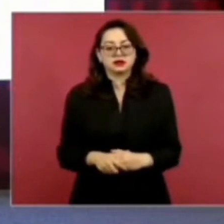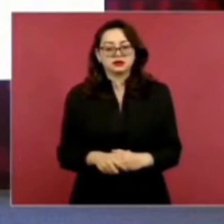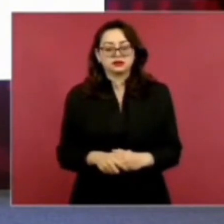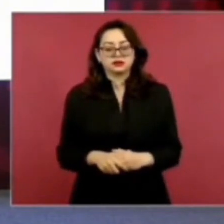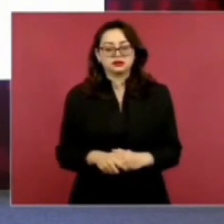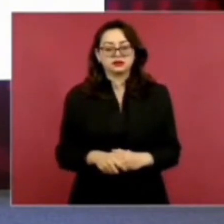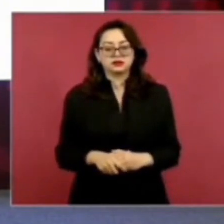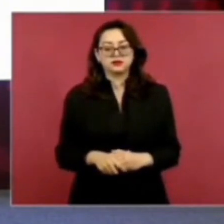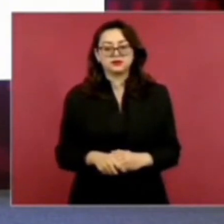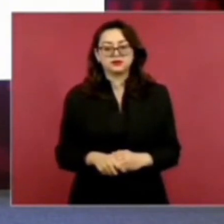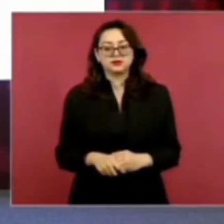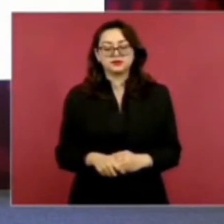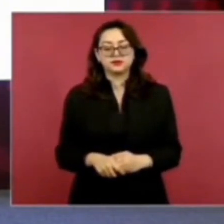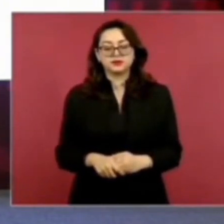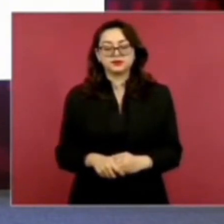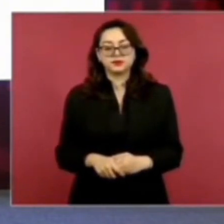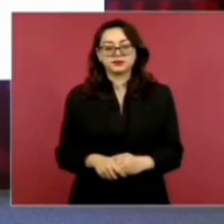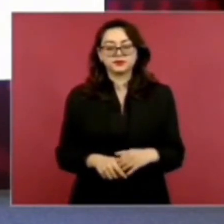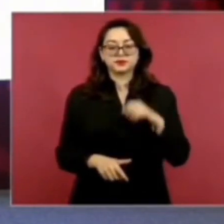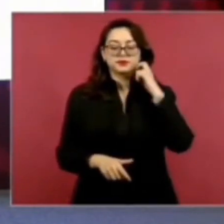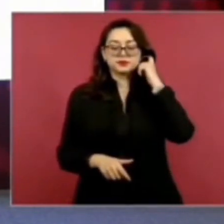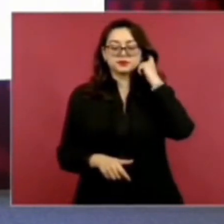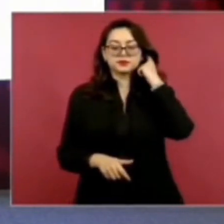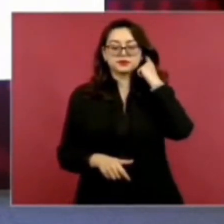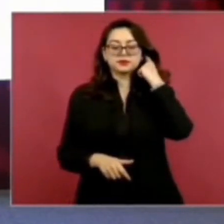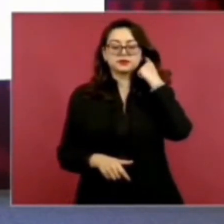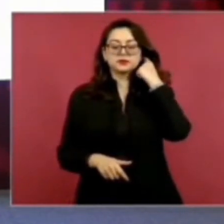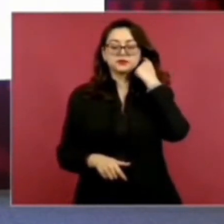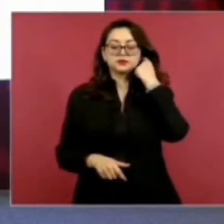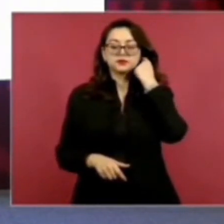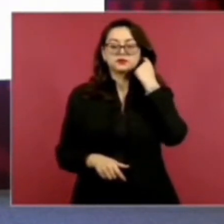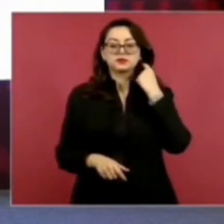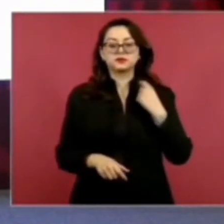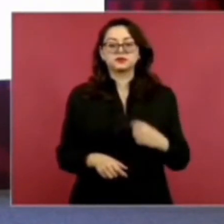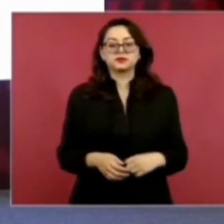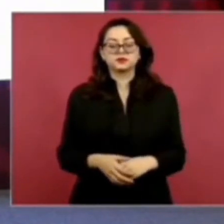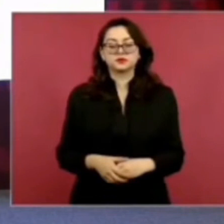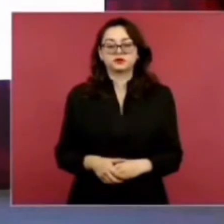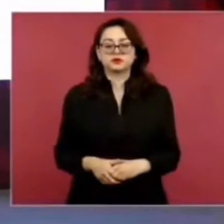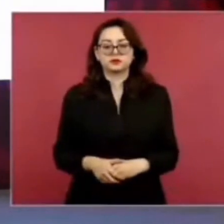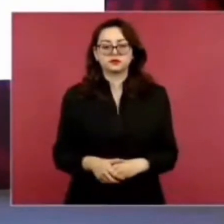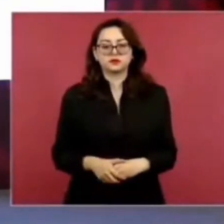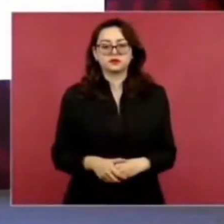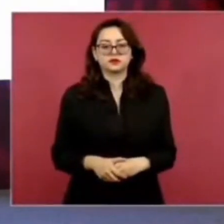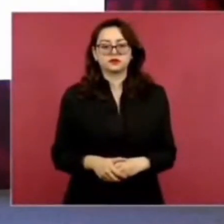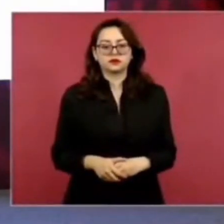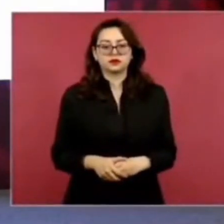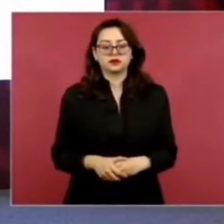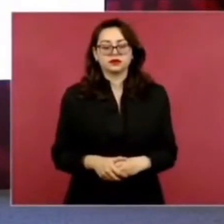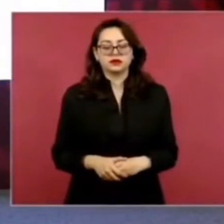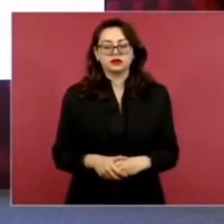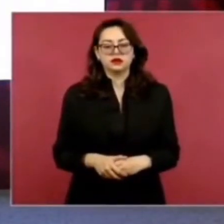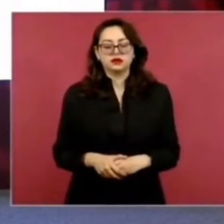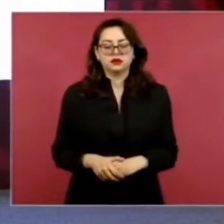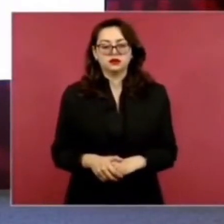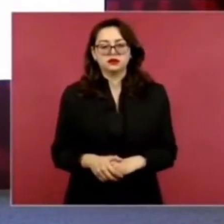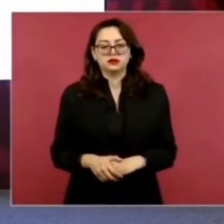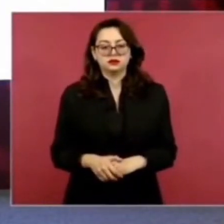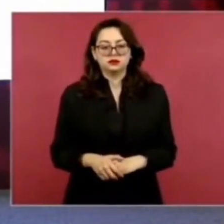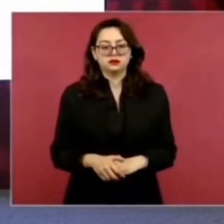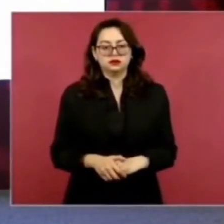Creo que es una sociedad también de